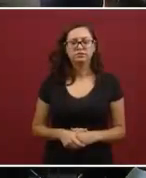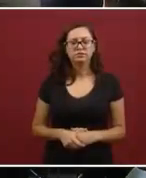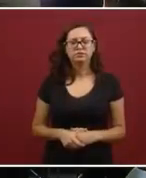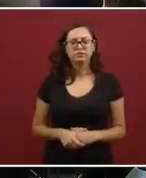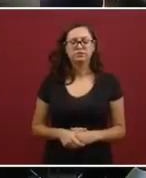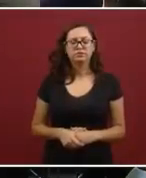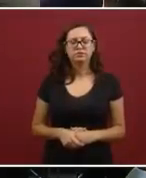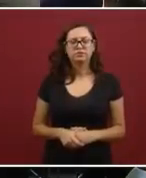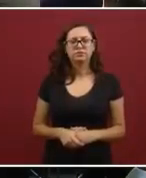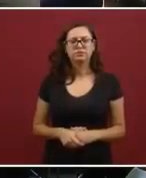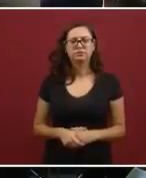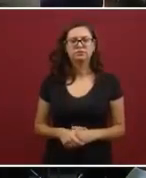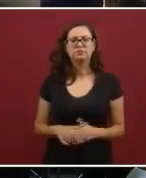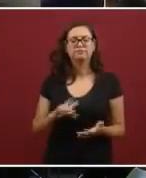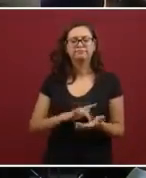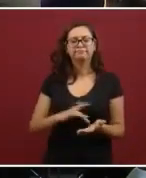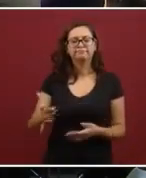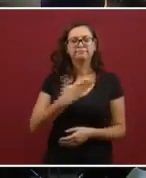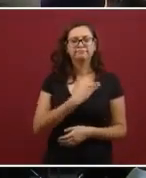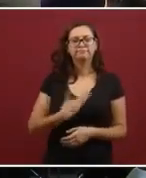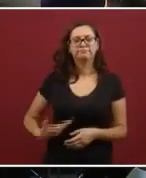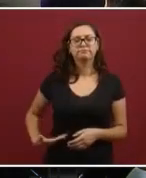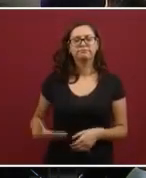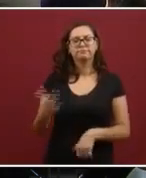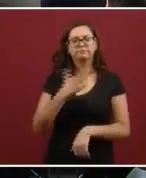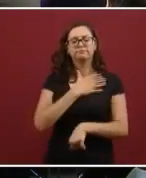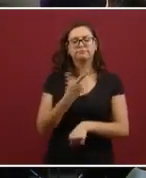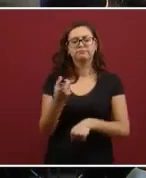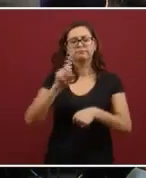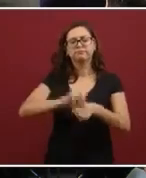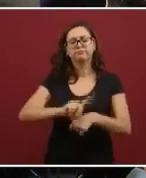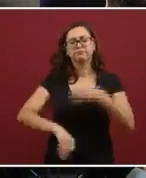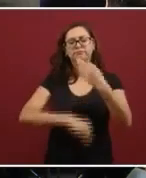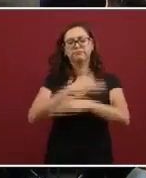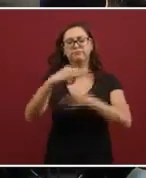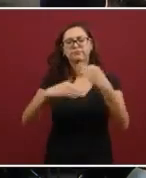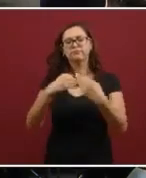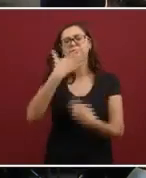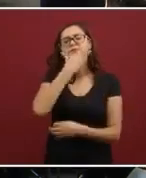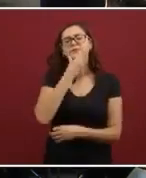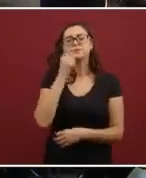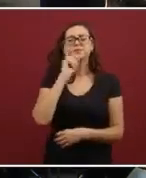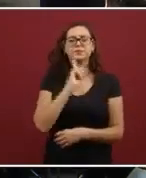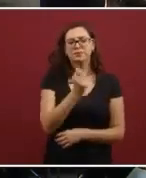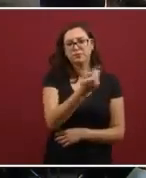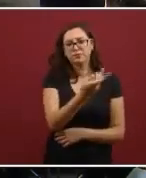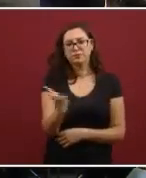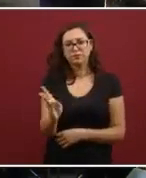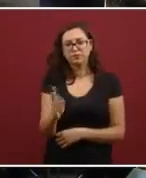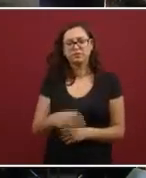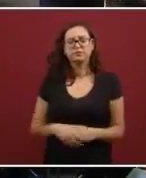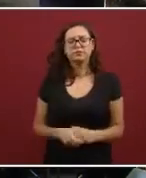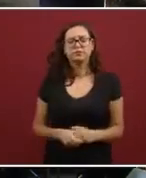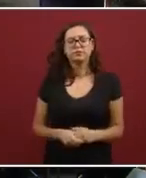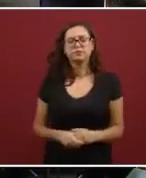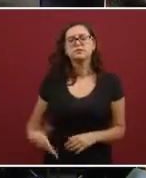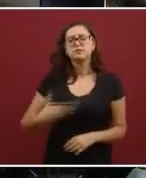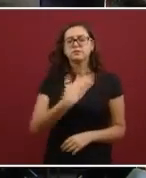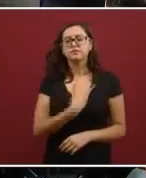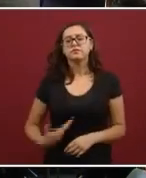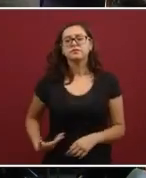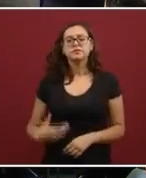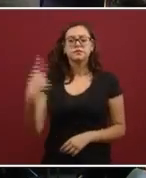Muchas gracias, señor presidente. Muy buenos días a todas y a todos. Conforme a las instrucciones del señor